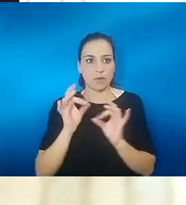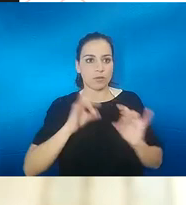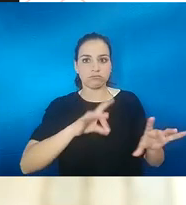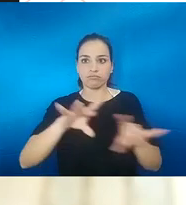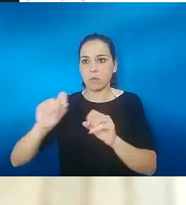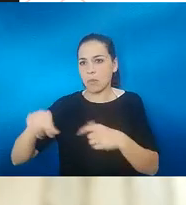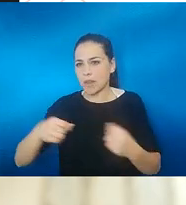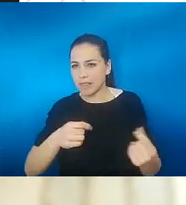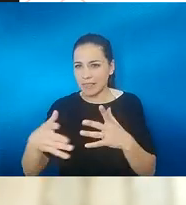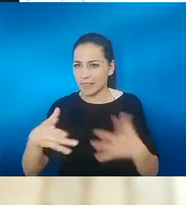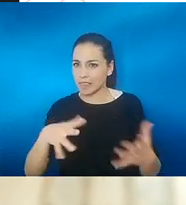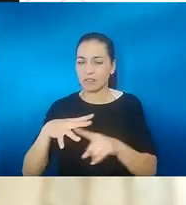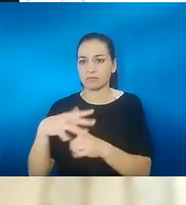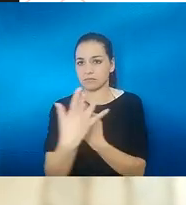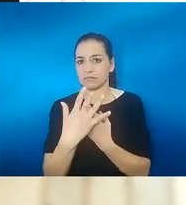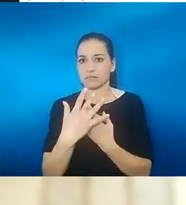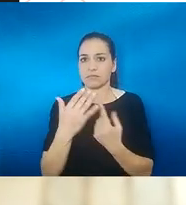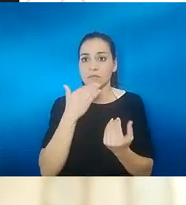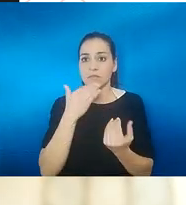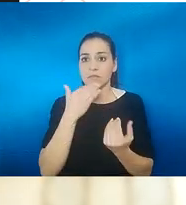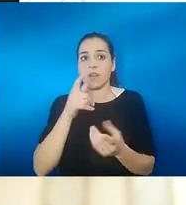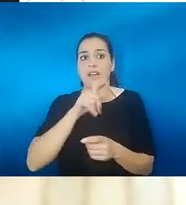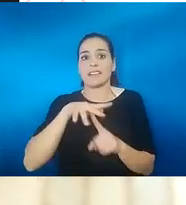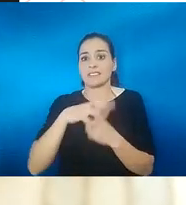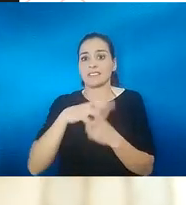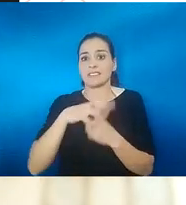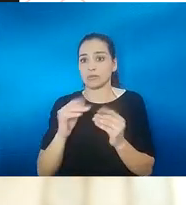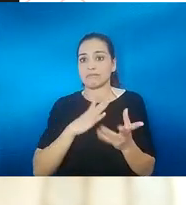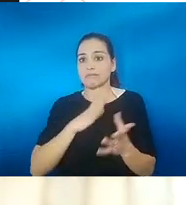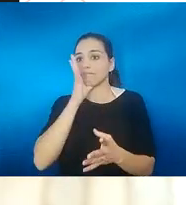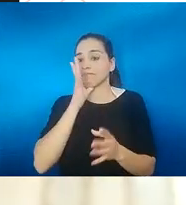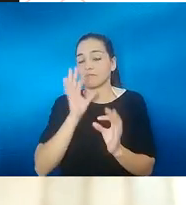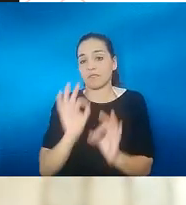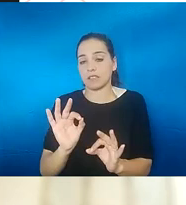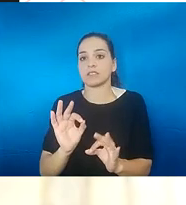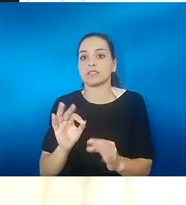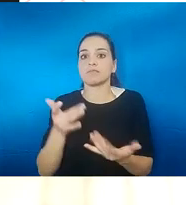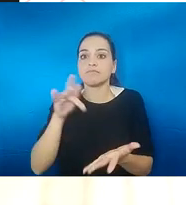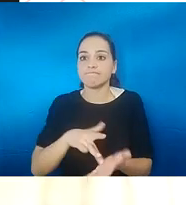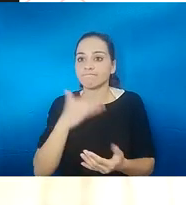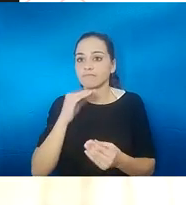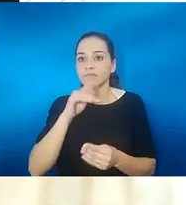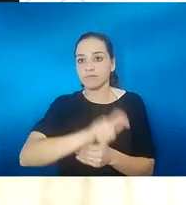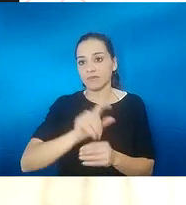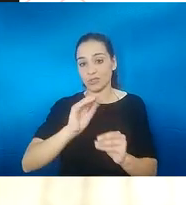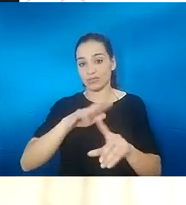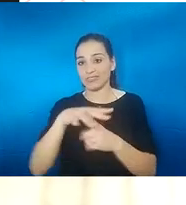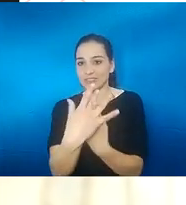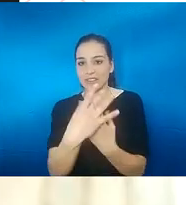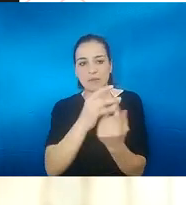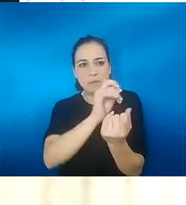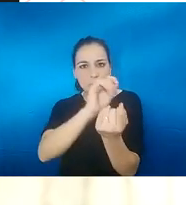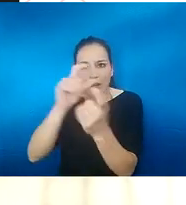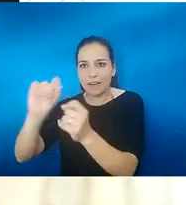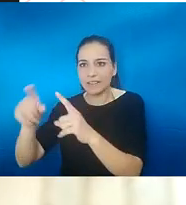muchas veces y muchos casos en los que no hay solución, pero realmente el encontrarte con semejantes a ti, pues